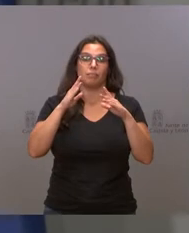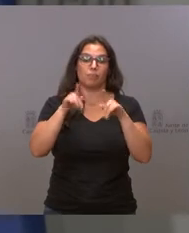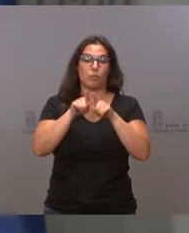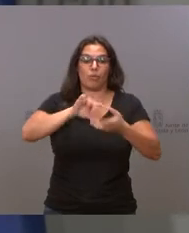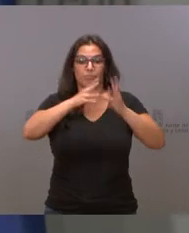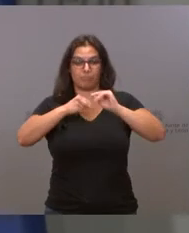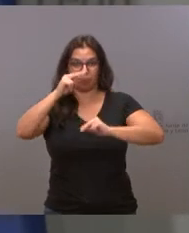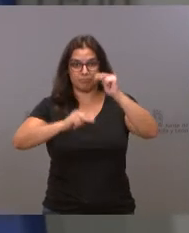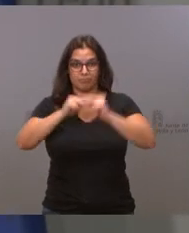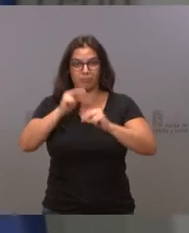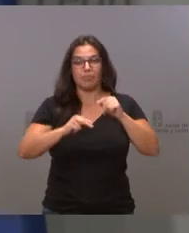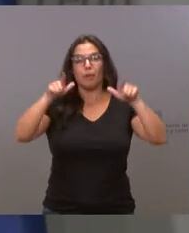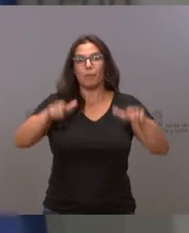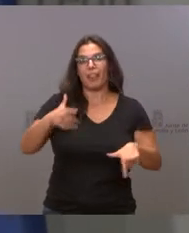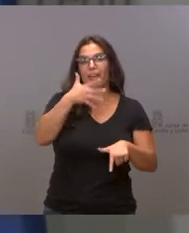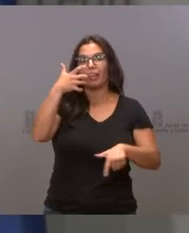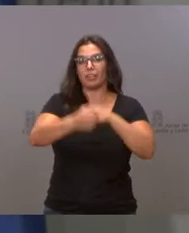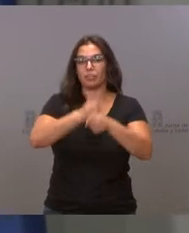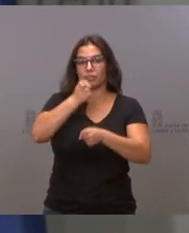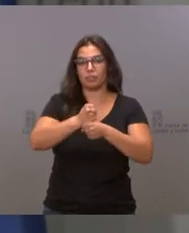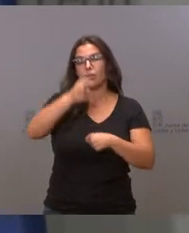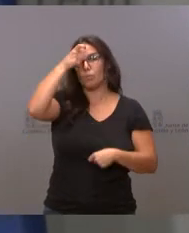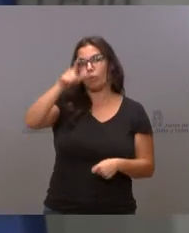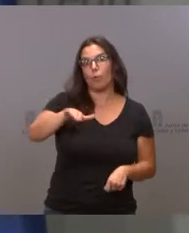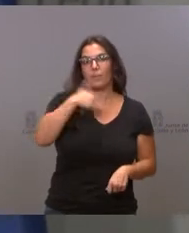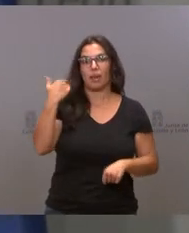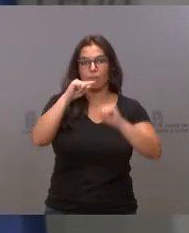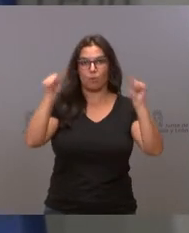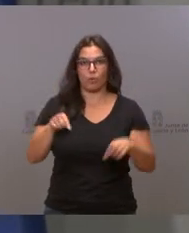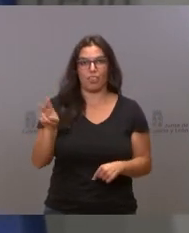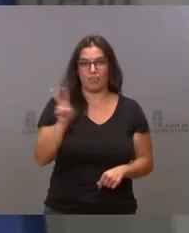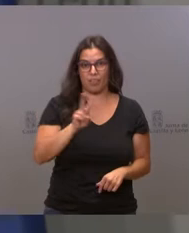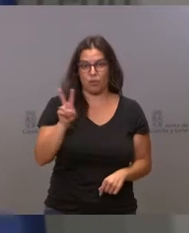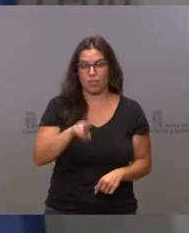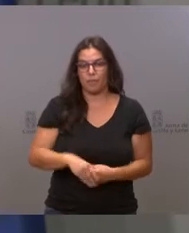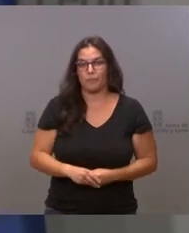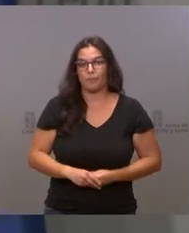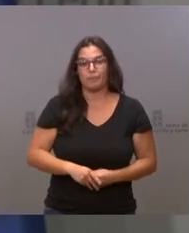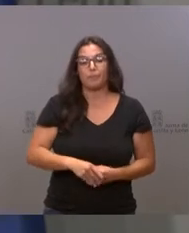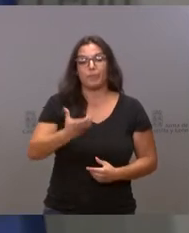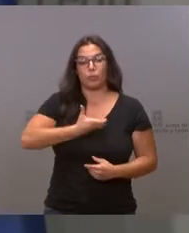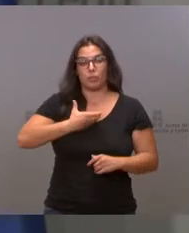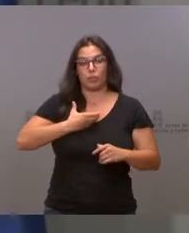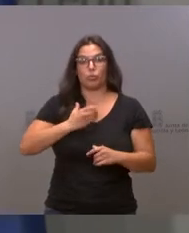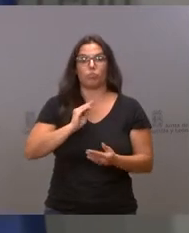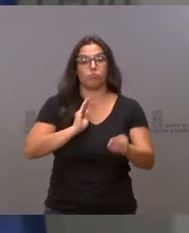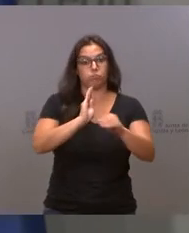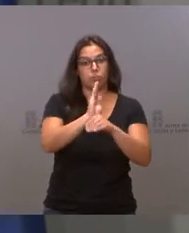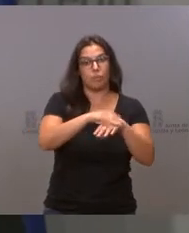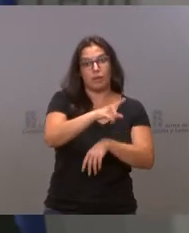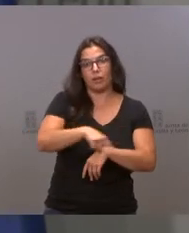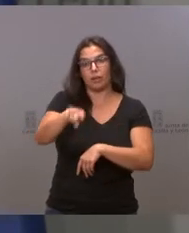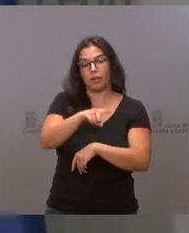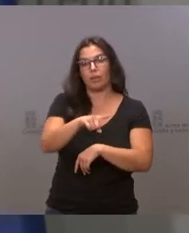centenario de la localidad de Villalar de los Comuneros en Valladolid. Se destinan a este ayuntamiento para financiar la